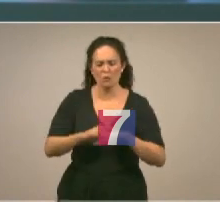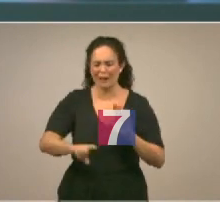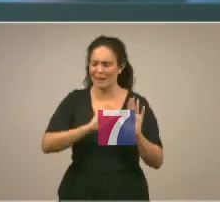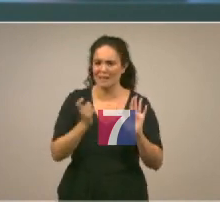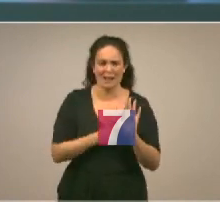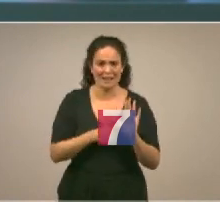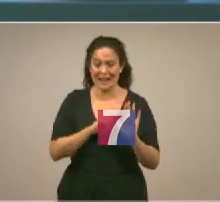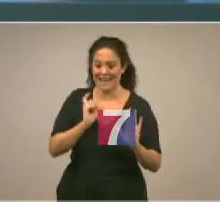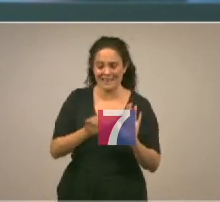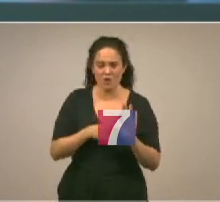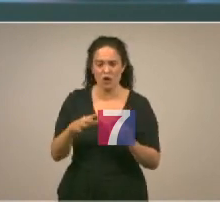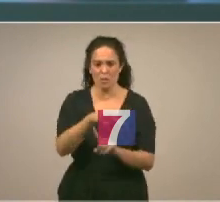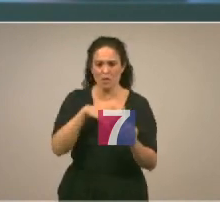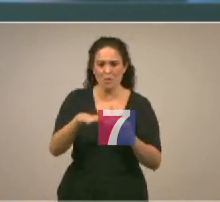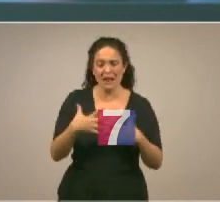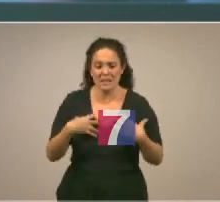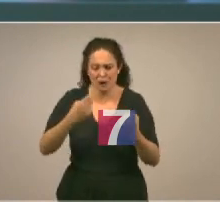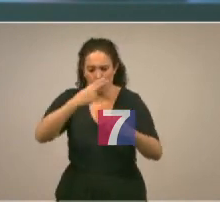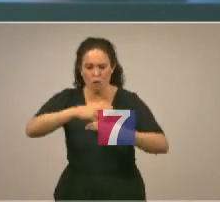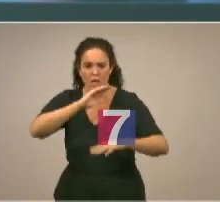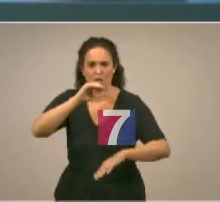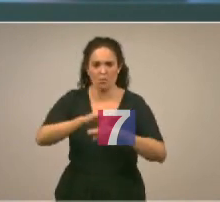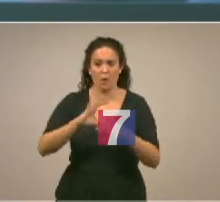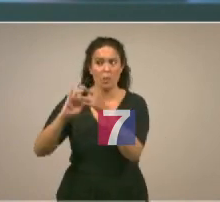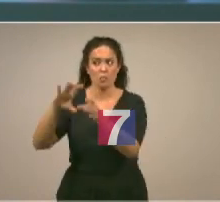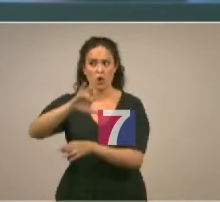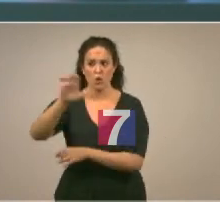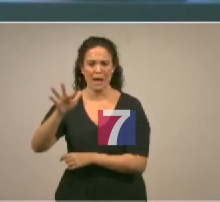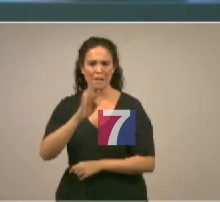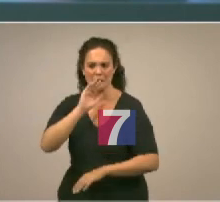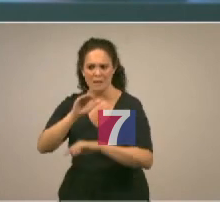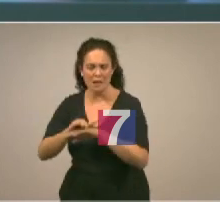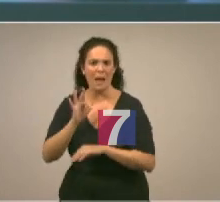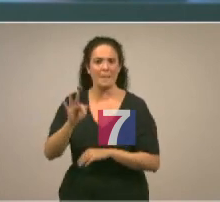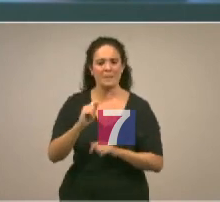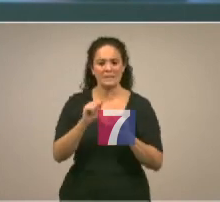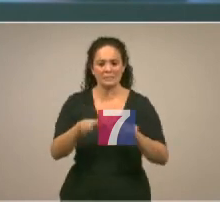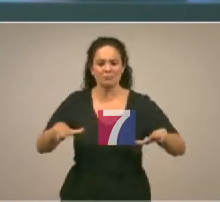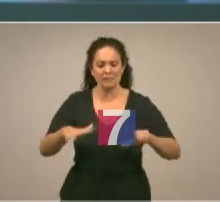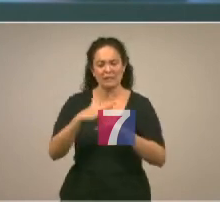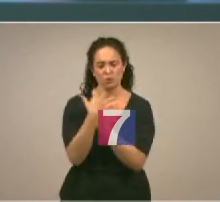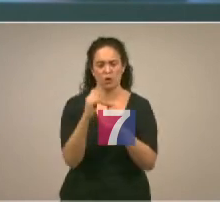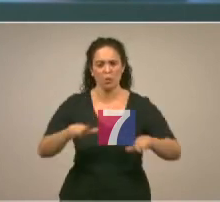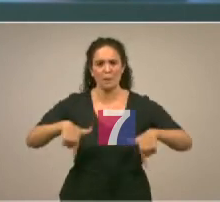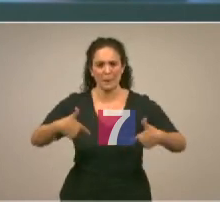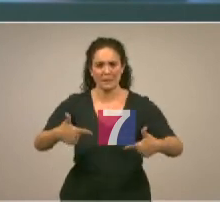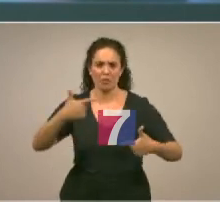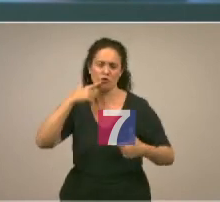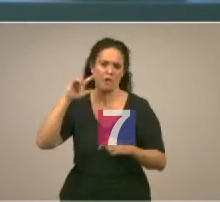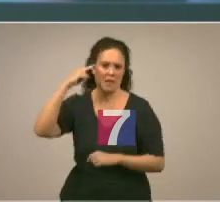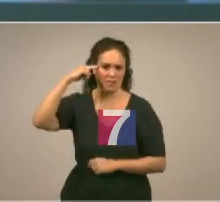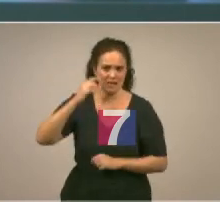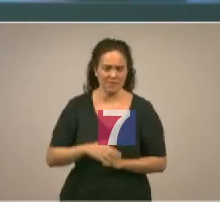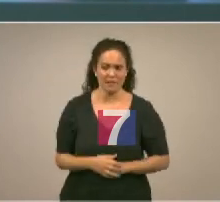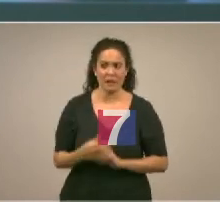legislación medioambiental y de salud pública tanto de la unión europea como del estado del vertedero de Zaldívar se trata de una